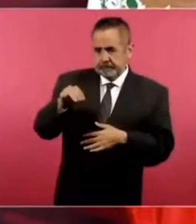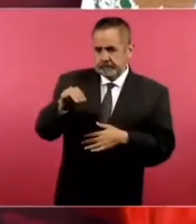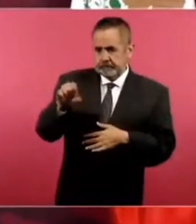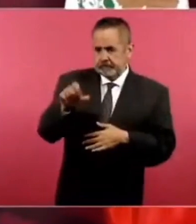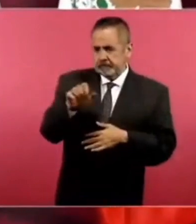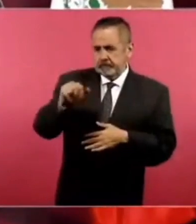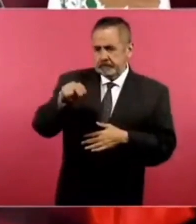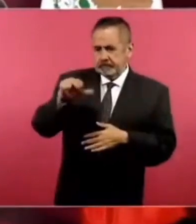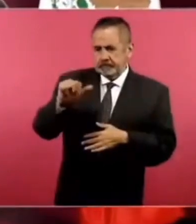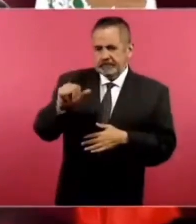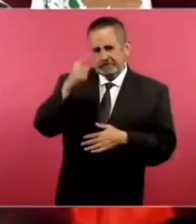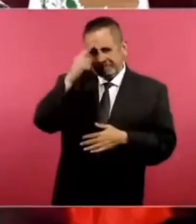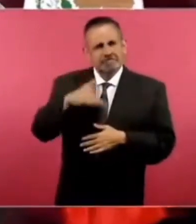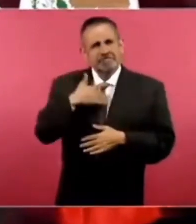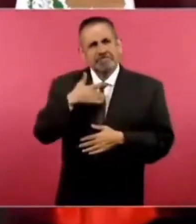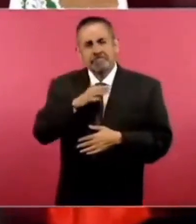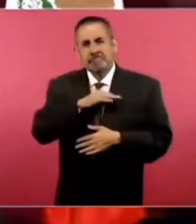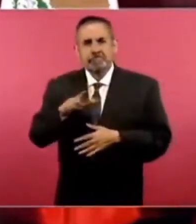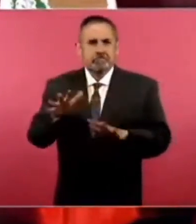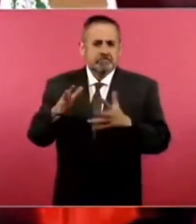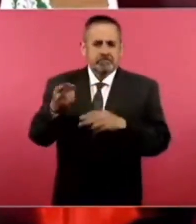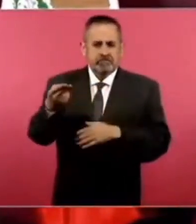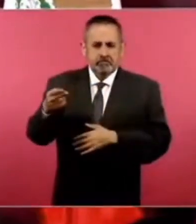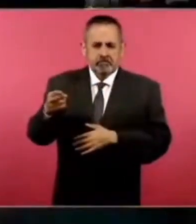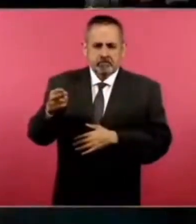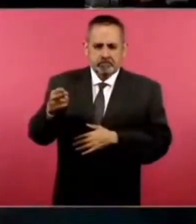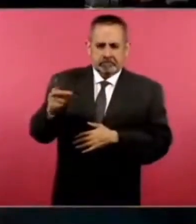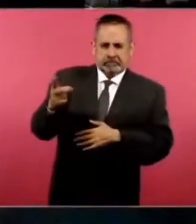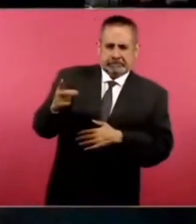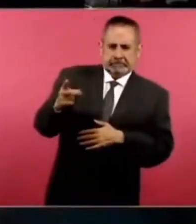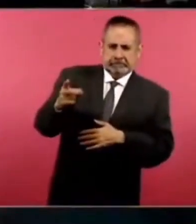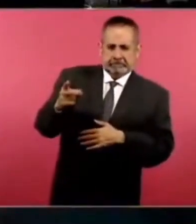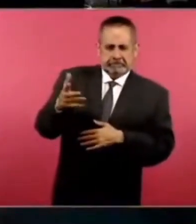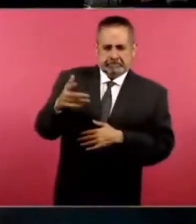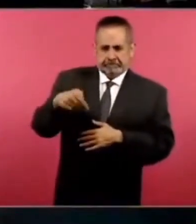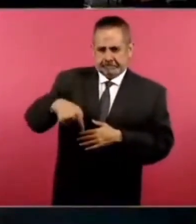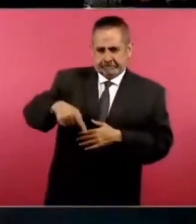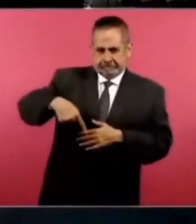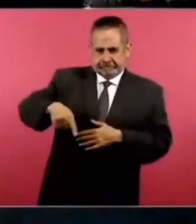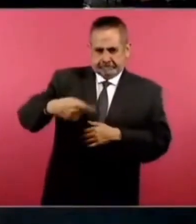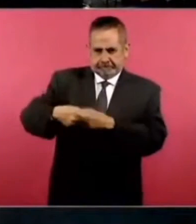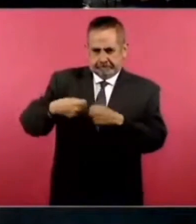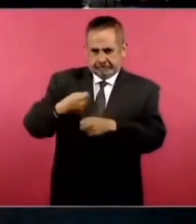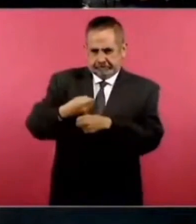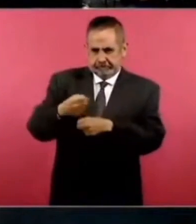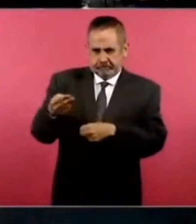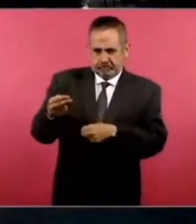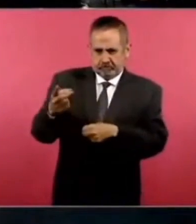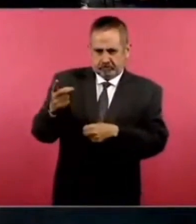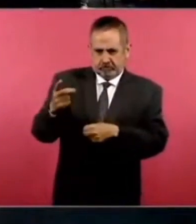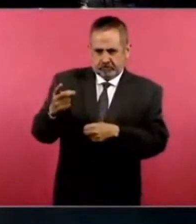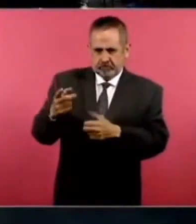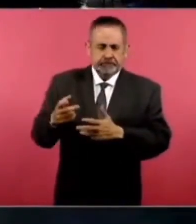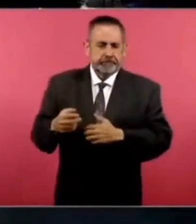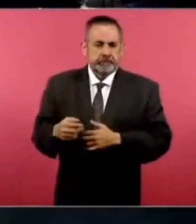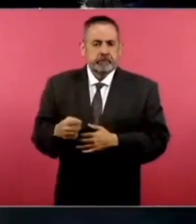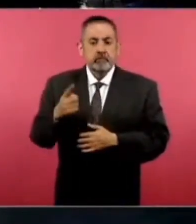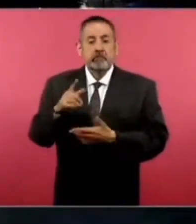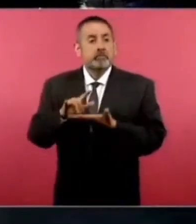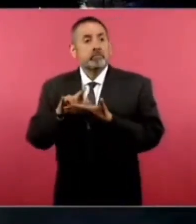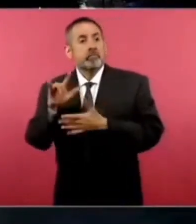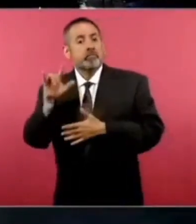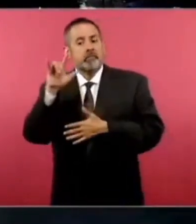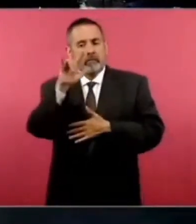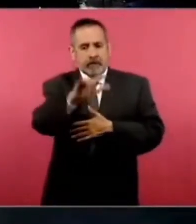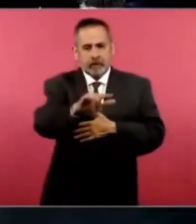estás pensando que sea noviembre, a más tardar diciembre de este año, uno de los vuelos